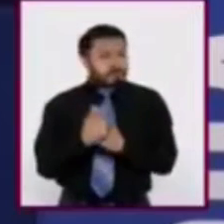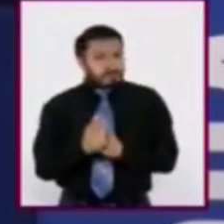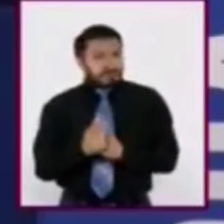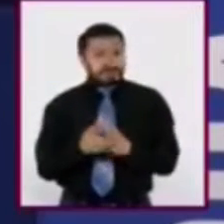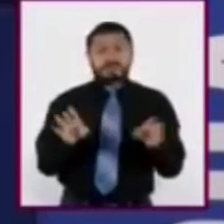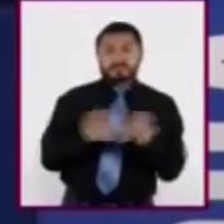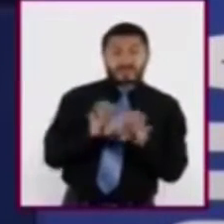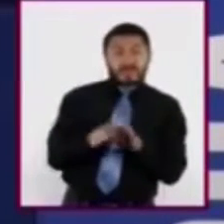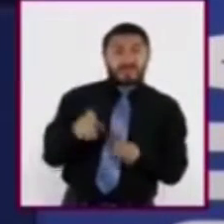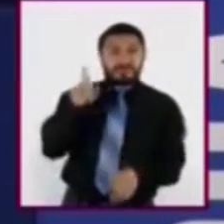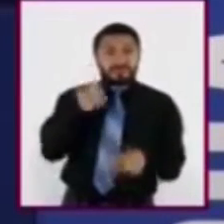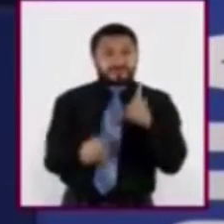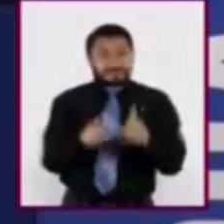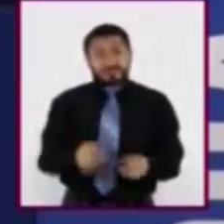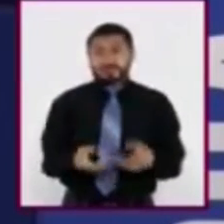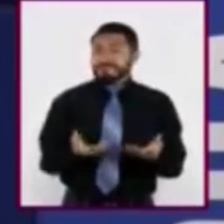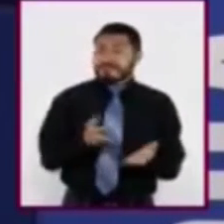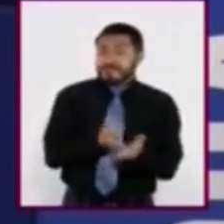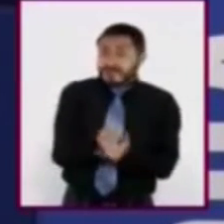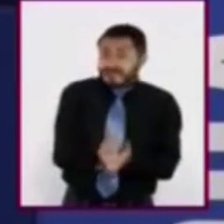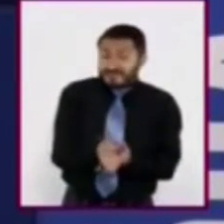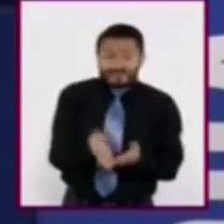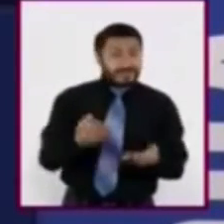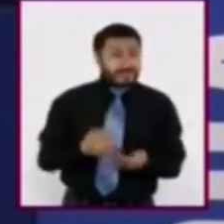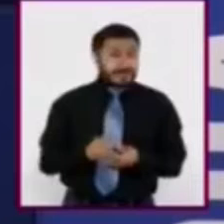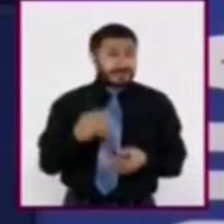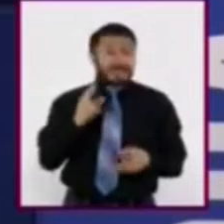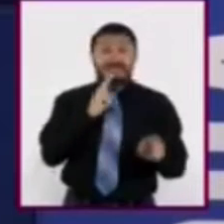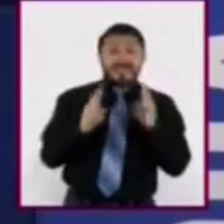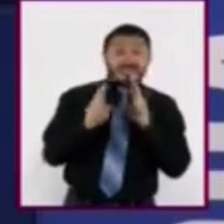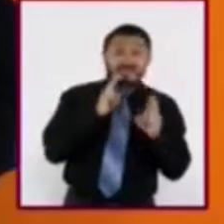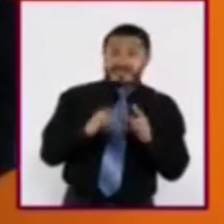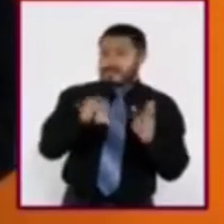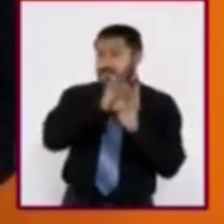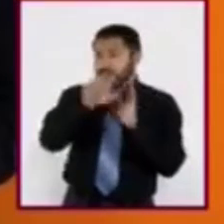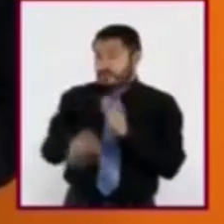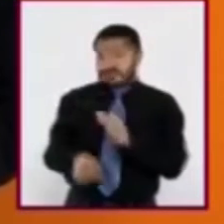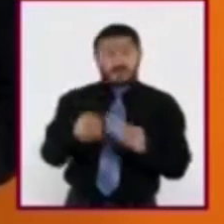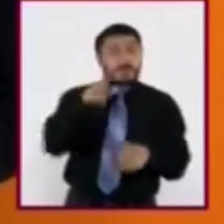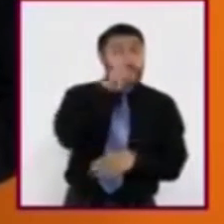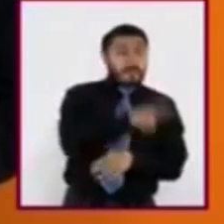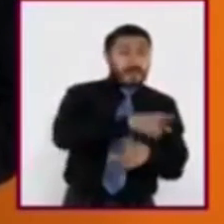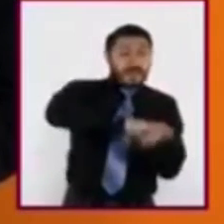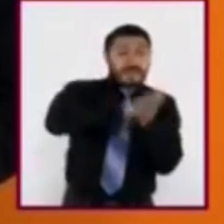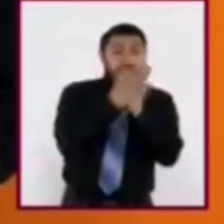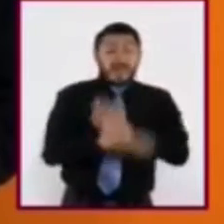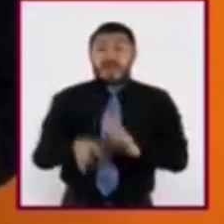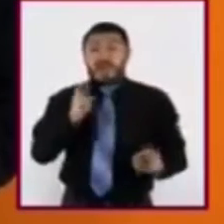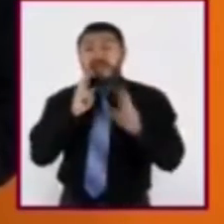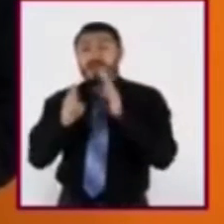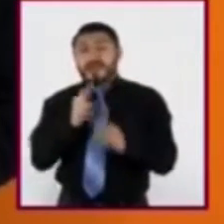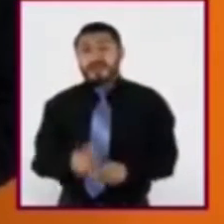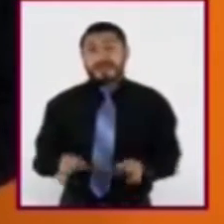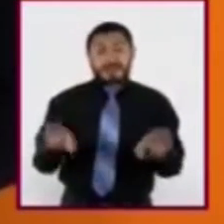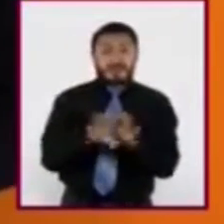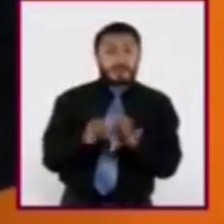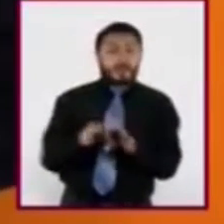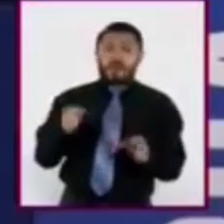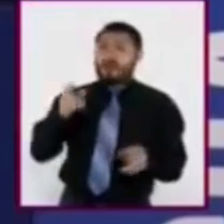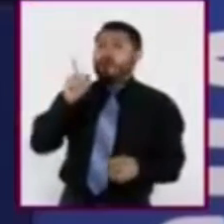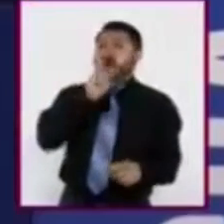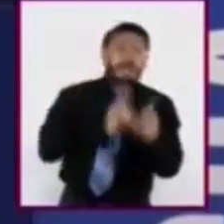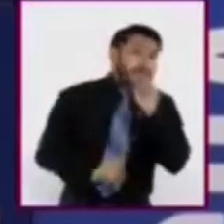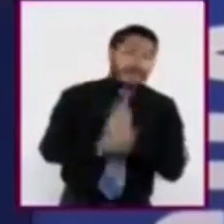tendiente a la objetividad y fidedigna. Es decir, transmitir la realidad sin mentir, deformar ni tergiversar los hechos.